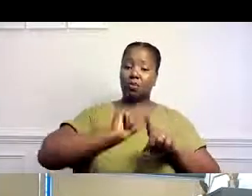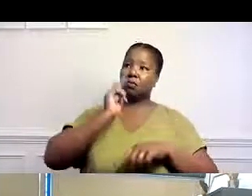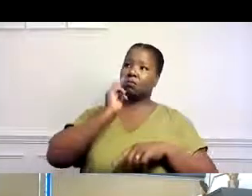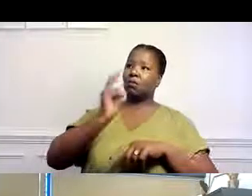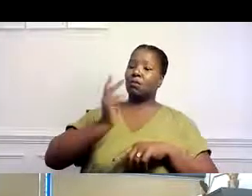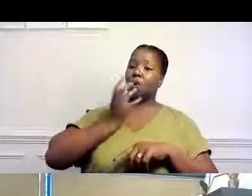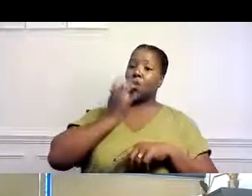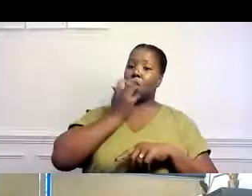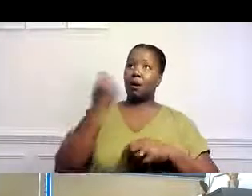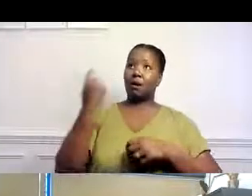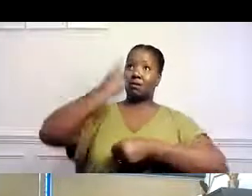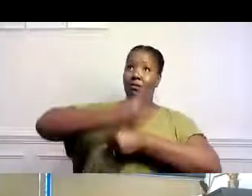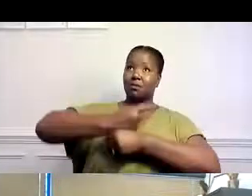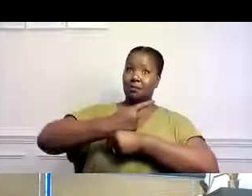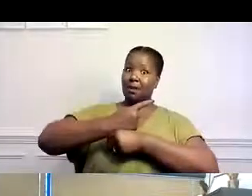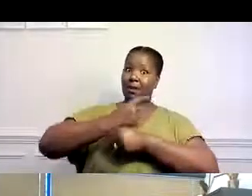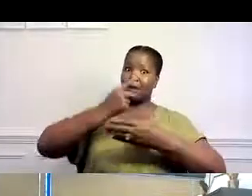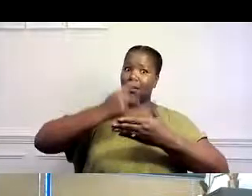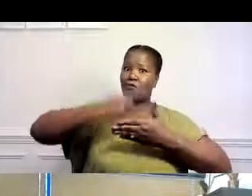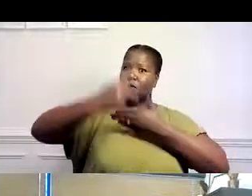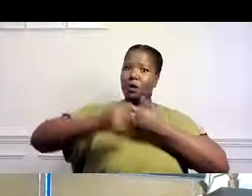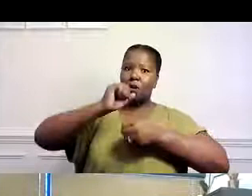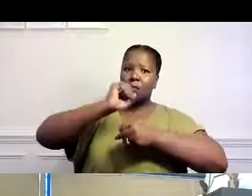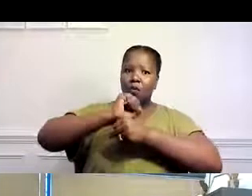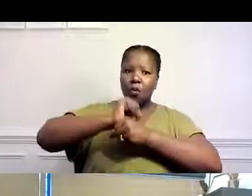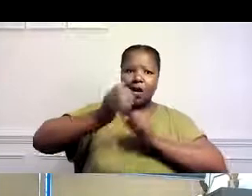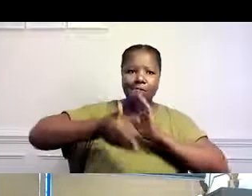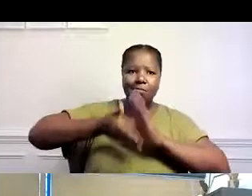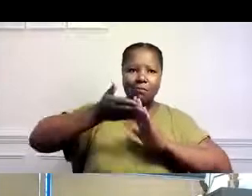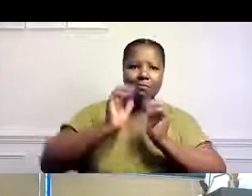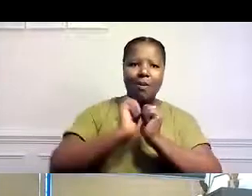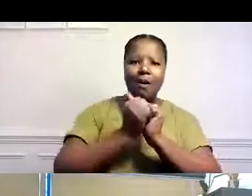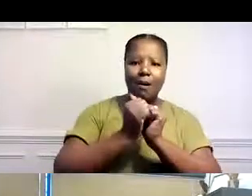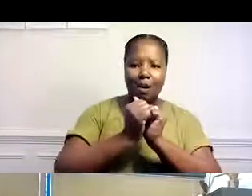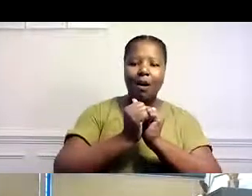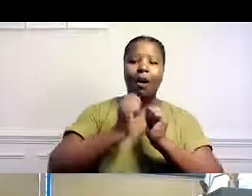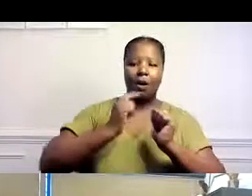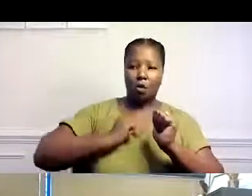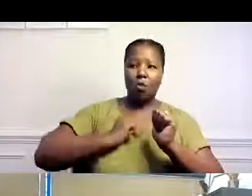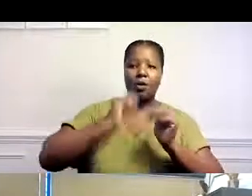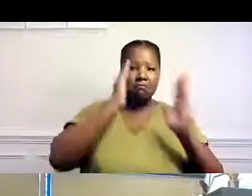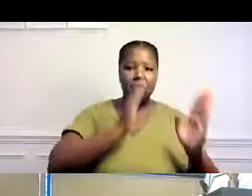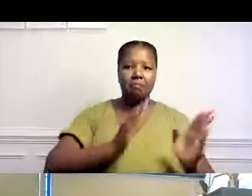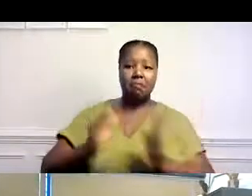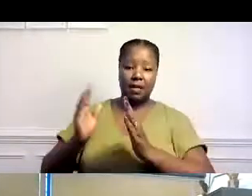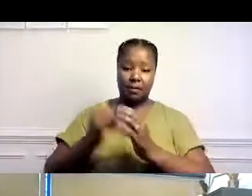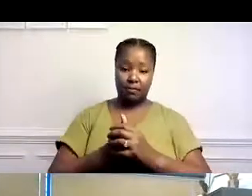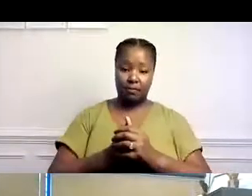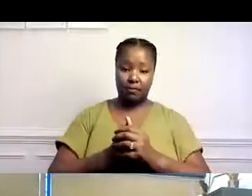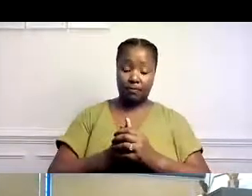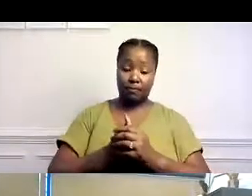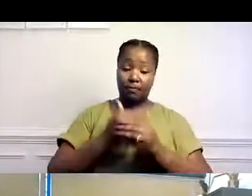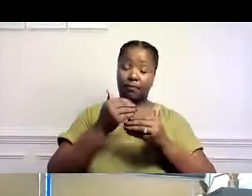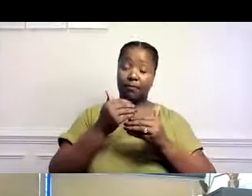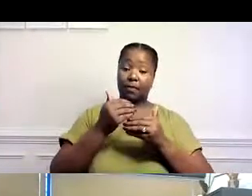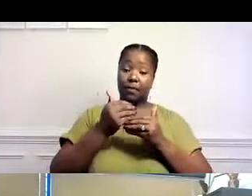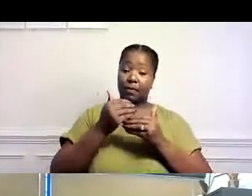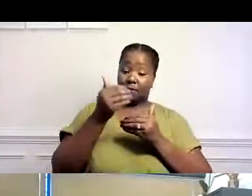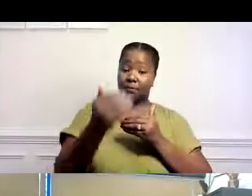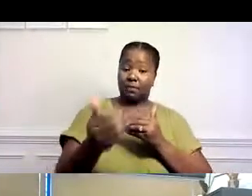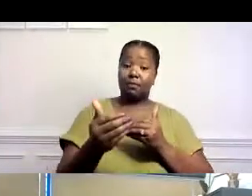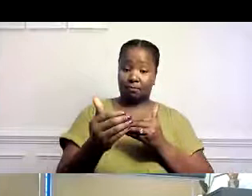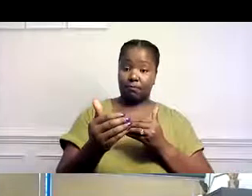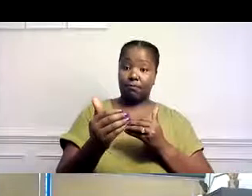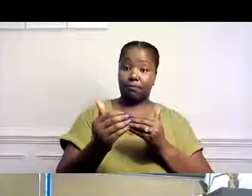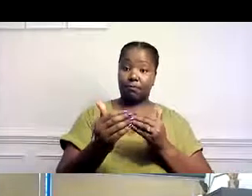Y de hecho, puedo decir que están como que reinventando cómo se usaría, cómo se opera un programa de día. Próxima página,